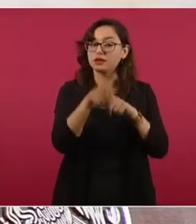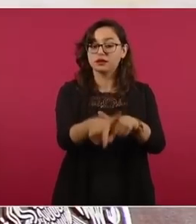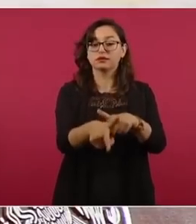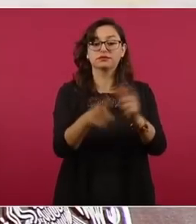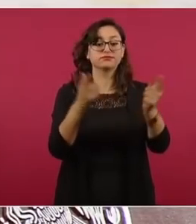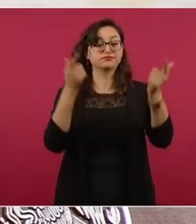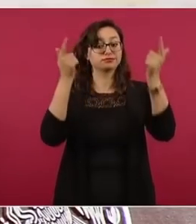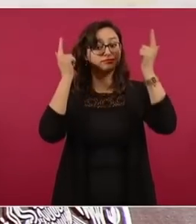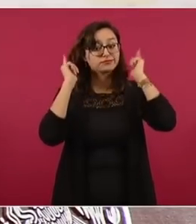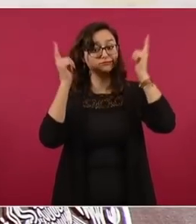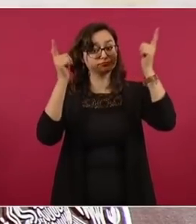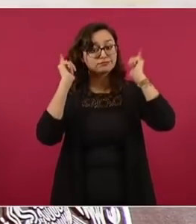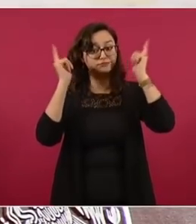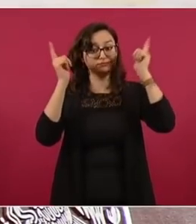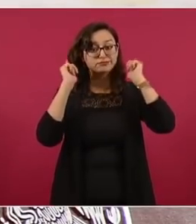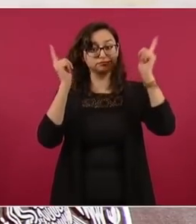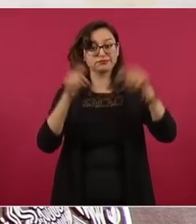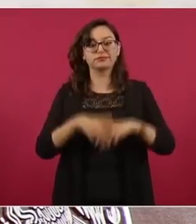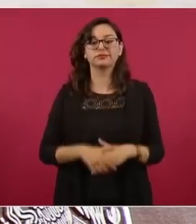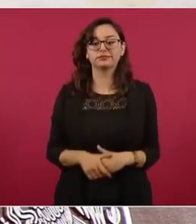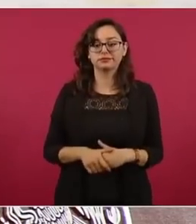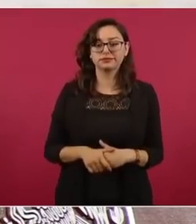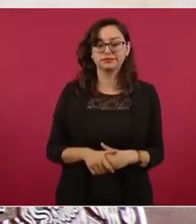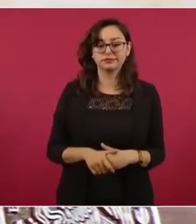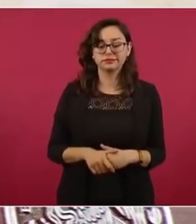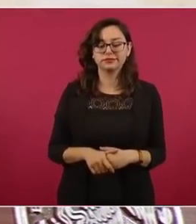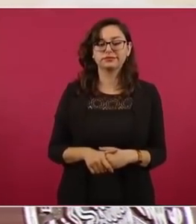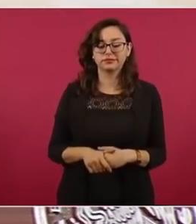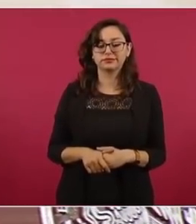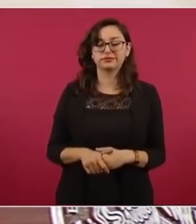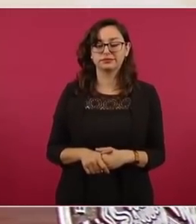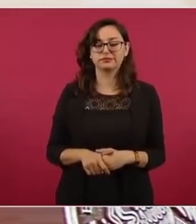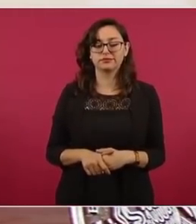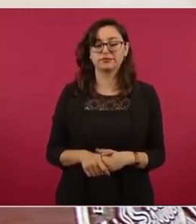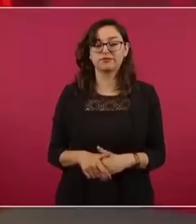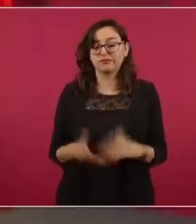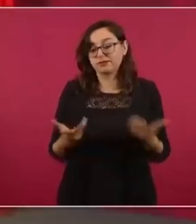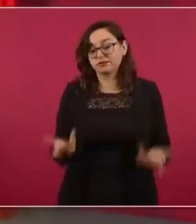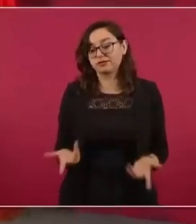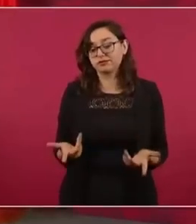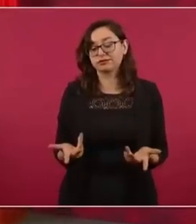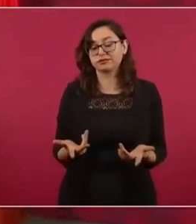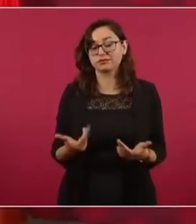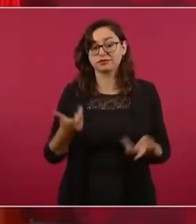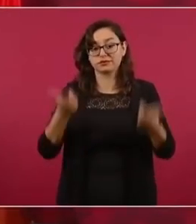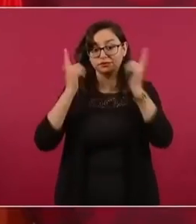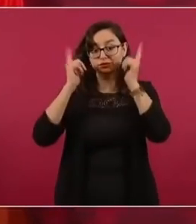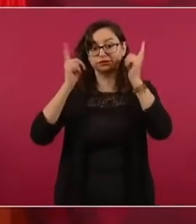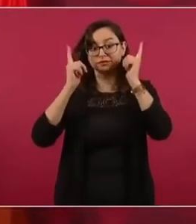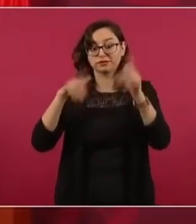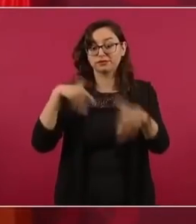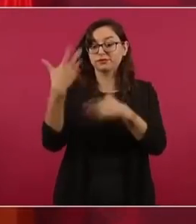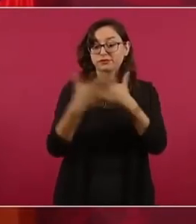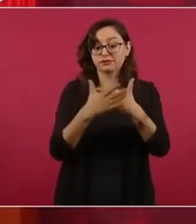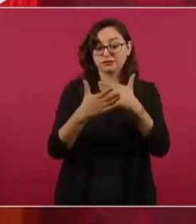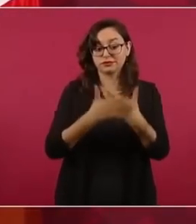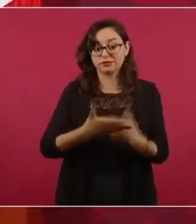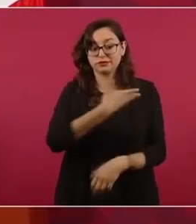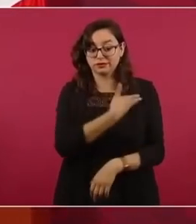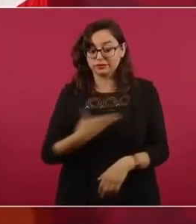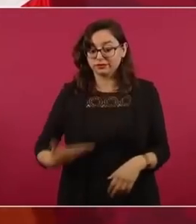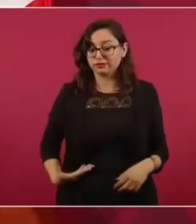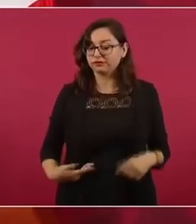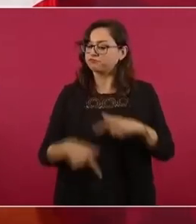Yo espero que continúe la transformación con